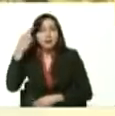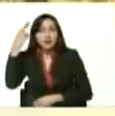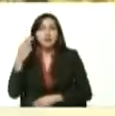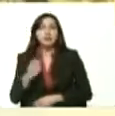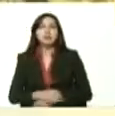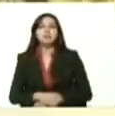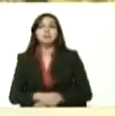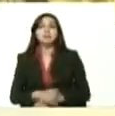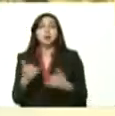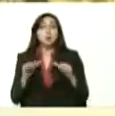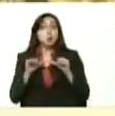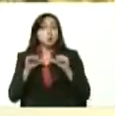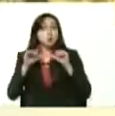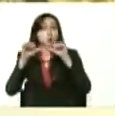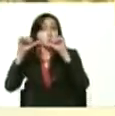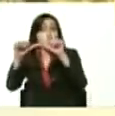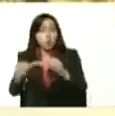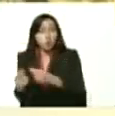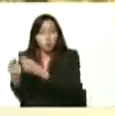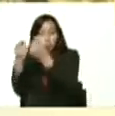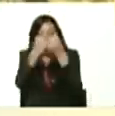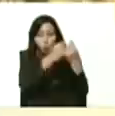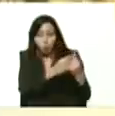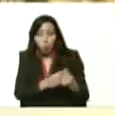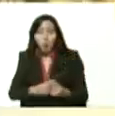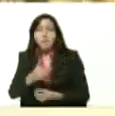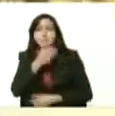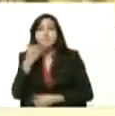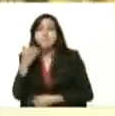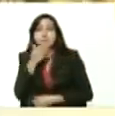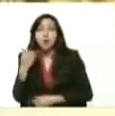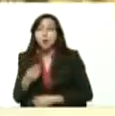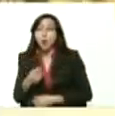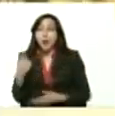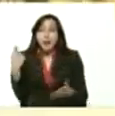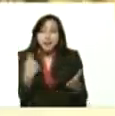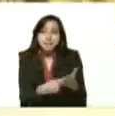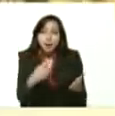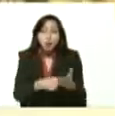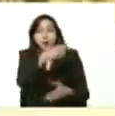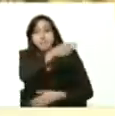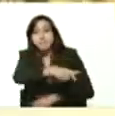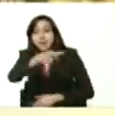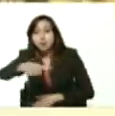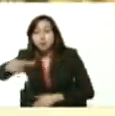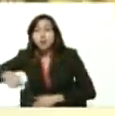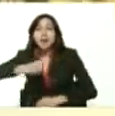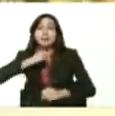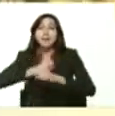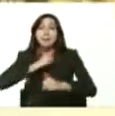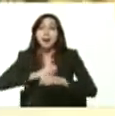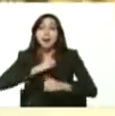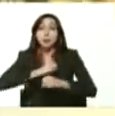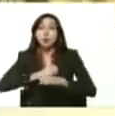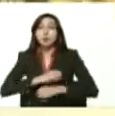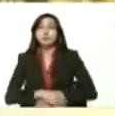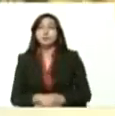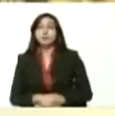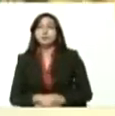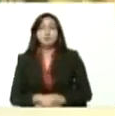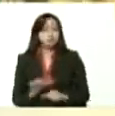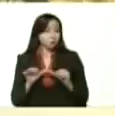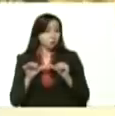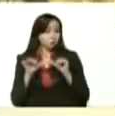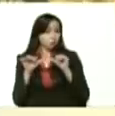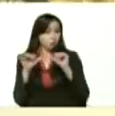tenemos que avanzar en la recuperación del poder adquisitivo de los trabajadores y las trabajadoras y ahí vamos